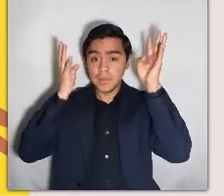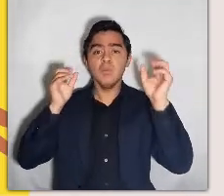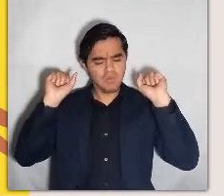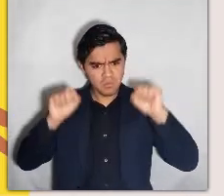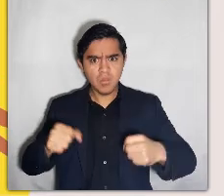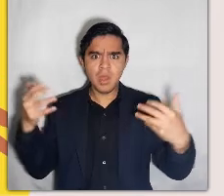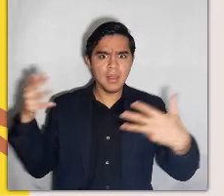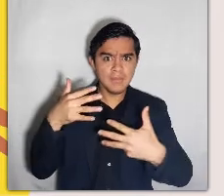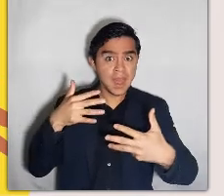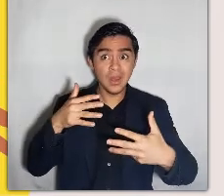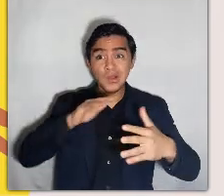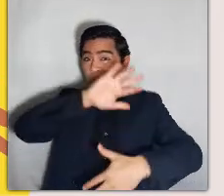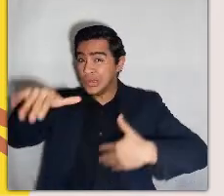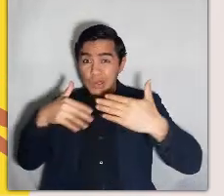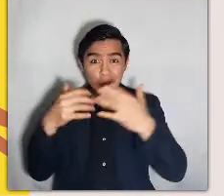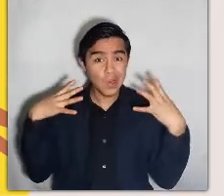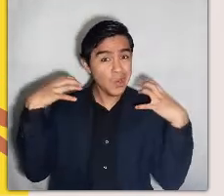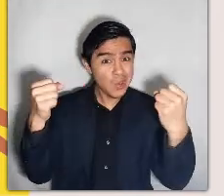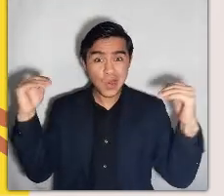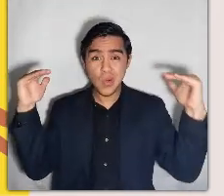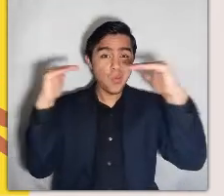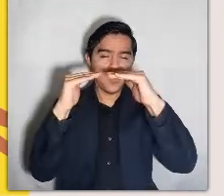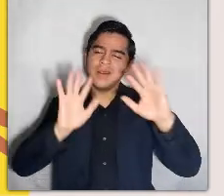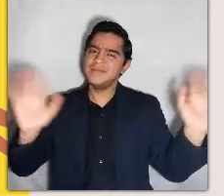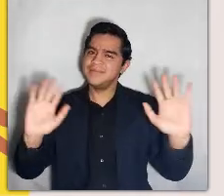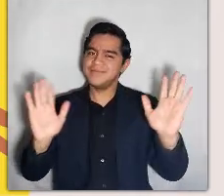pueden sentir miedo. No todos son valientes.